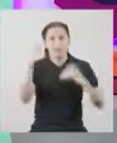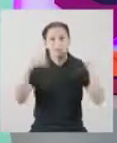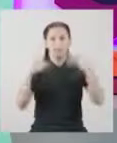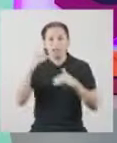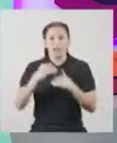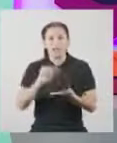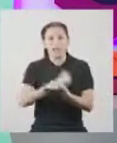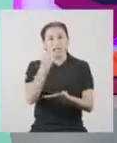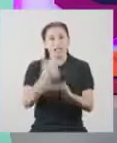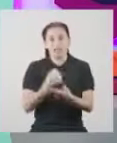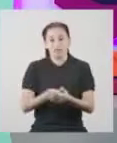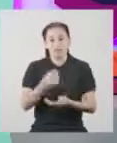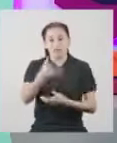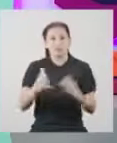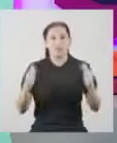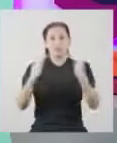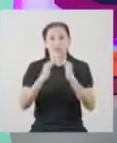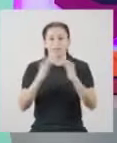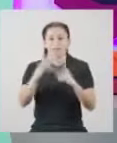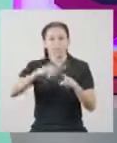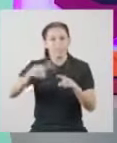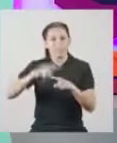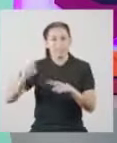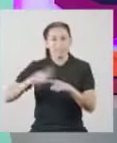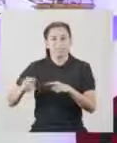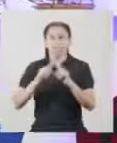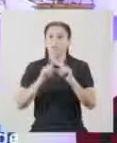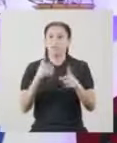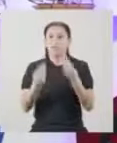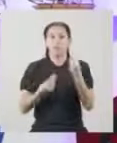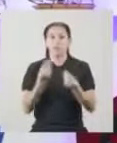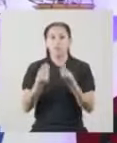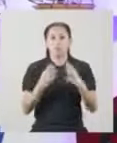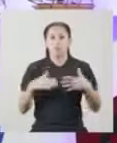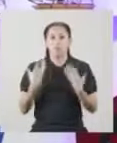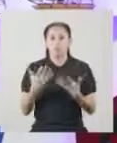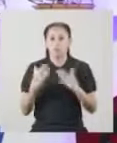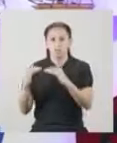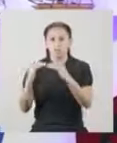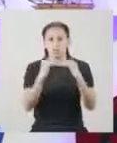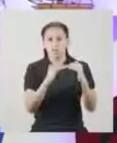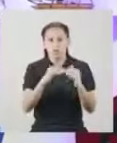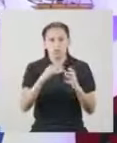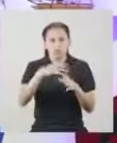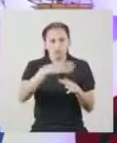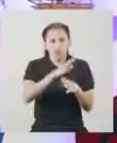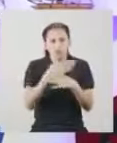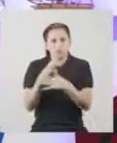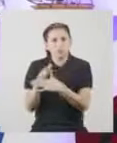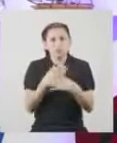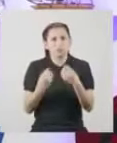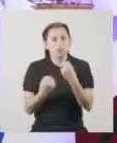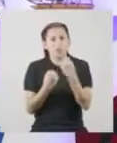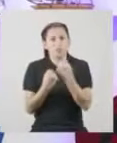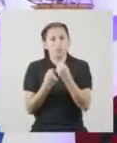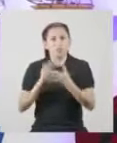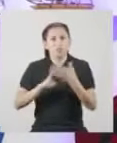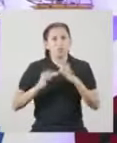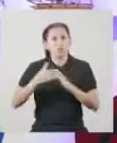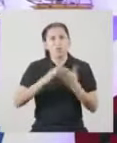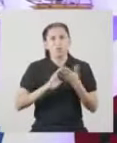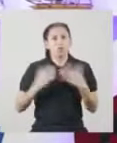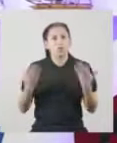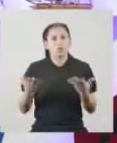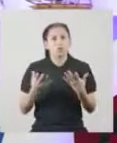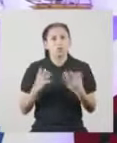playa, cantidad de kilos de arroz que se compra en una casa, etc. Pero, ¿cómo ayudan a igualar la distribución de labores en las